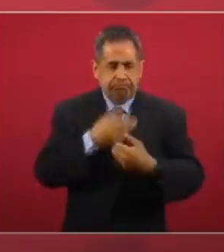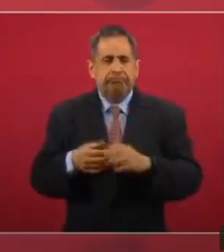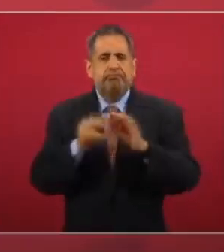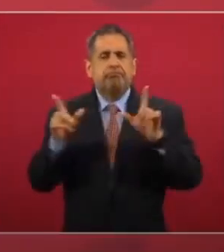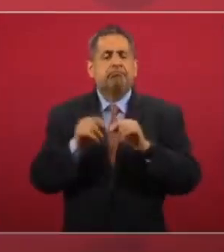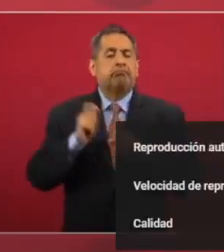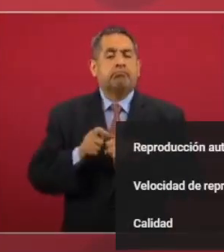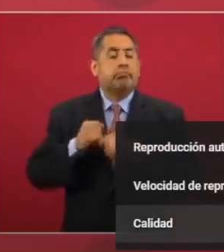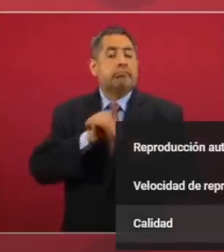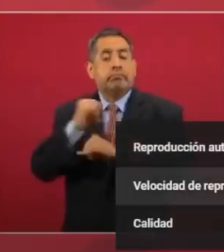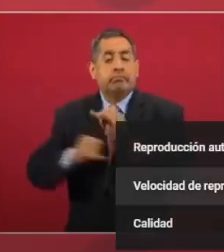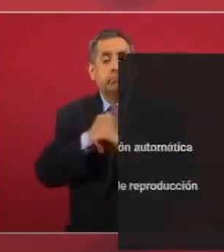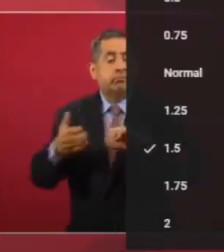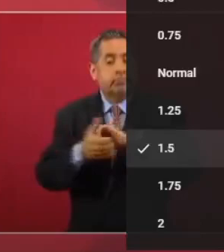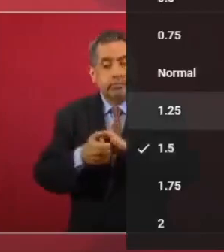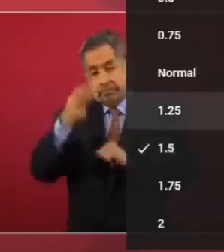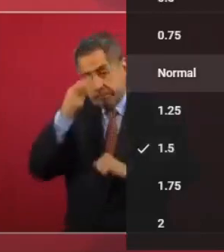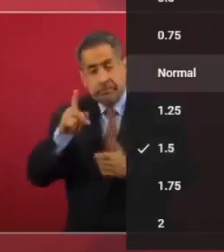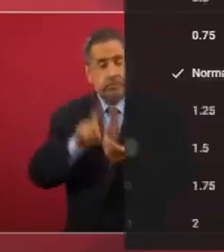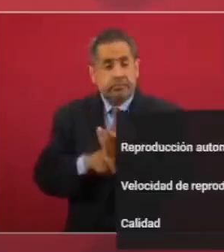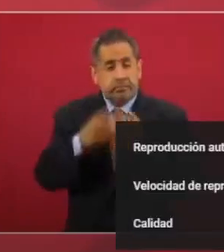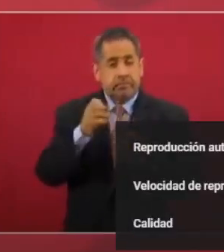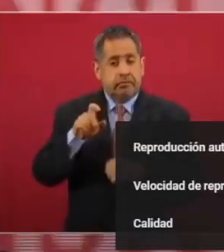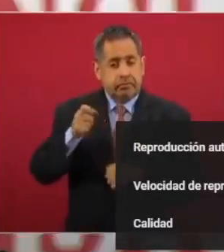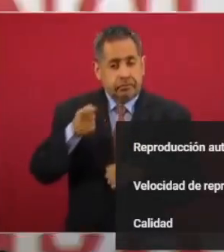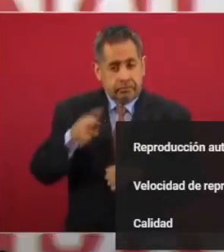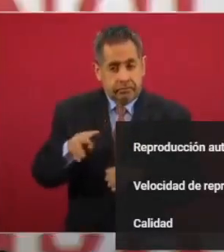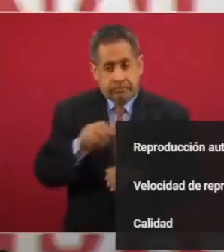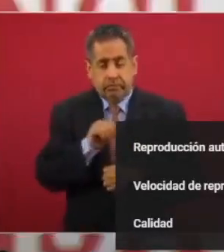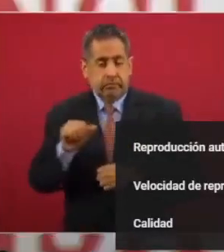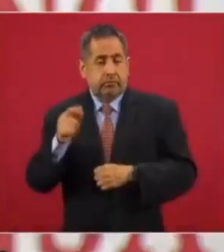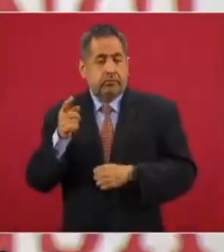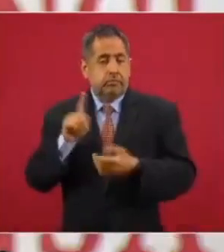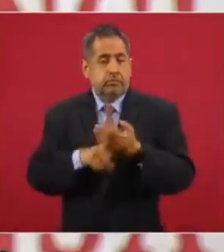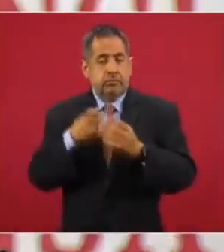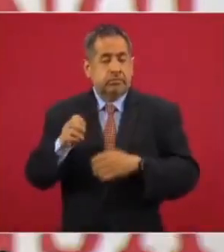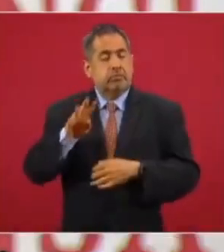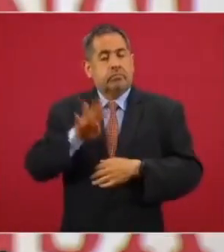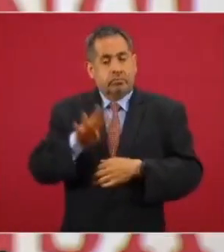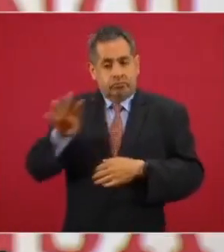síntesis, es un tratado internacional negociado por México entre 1929 y 1944.